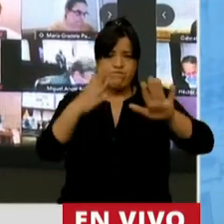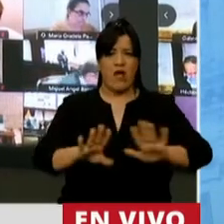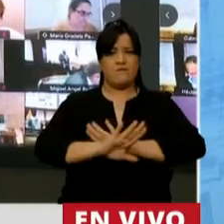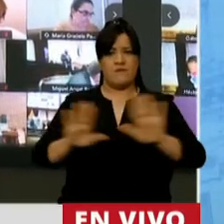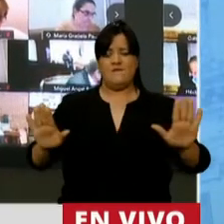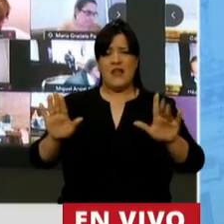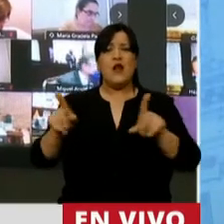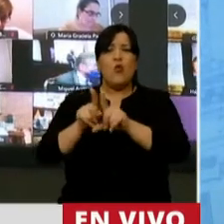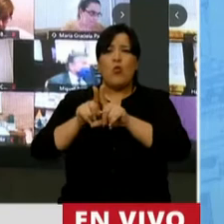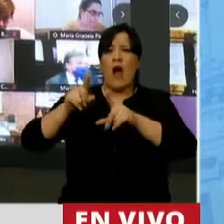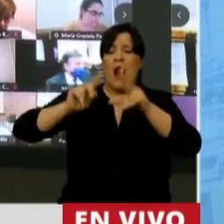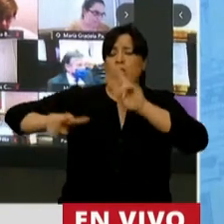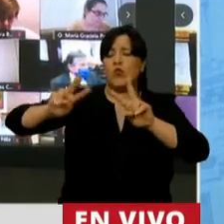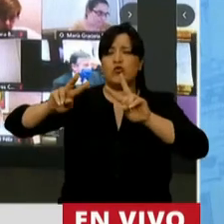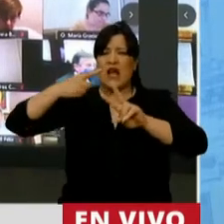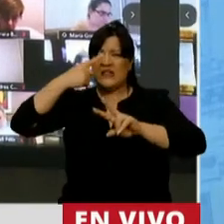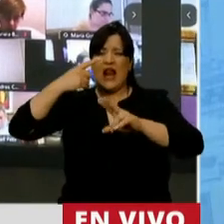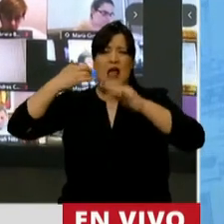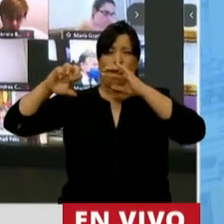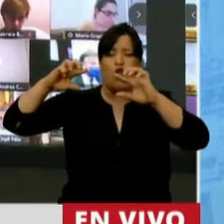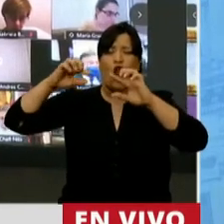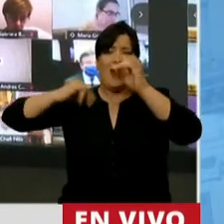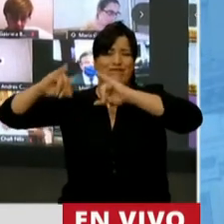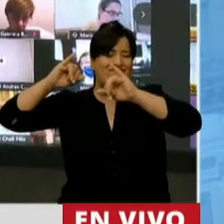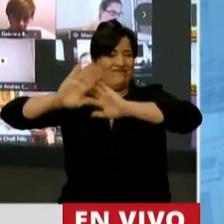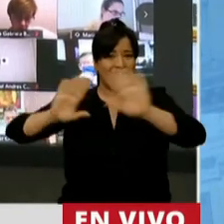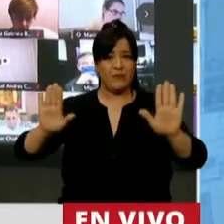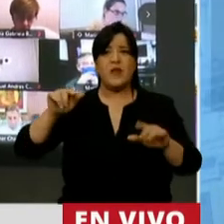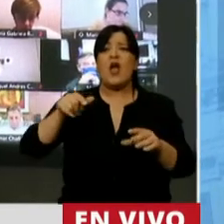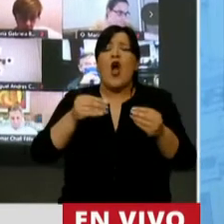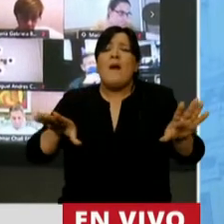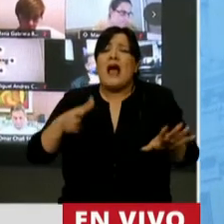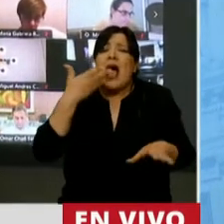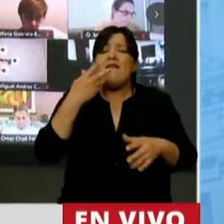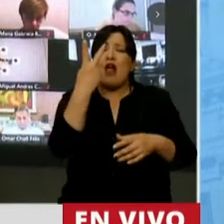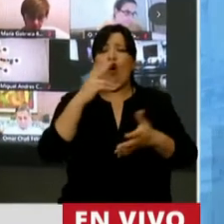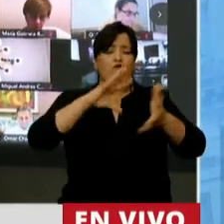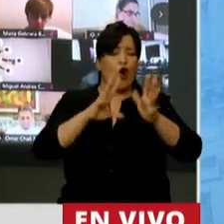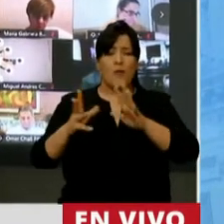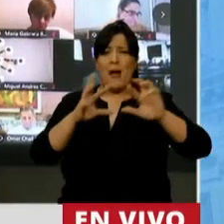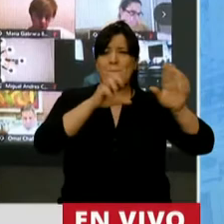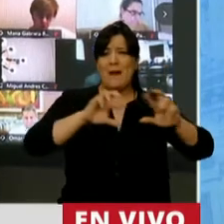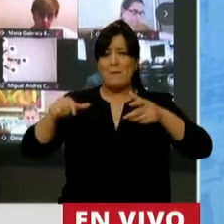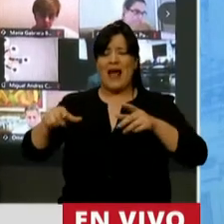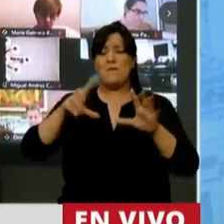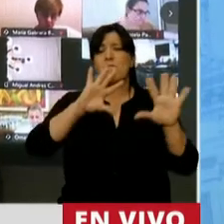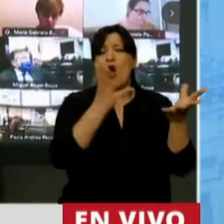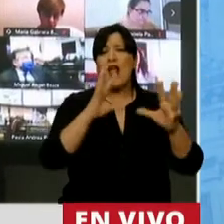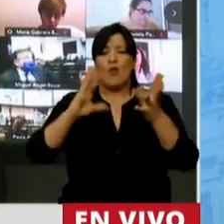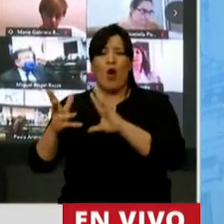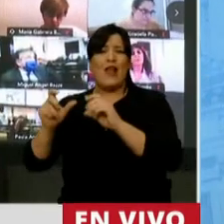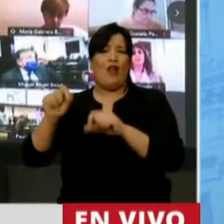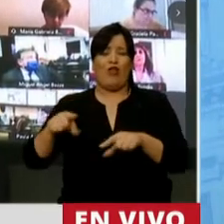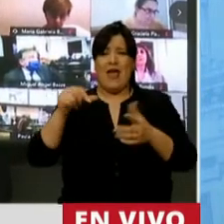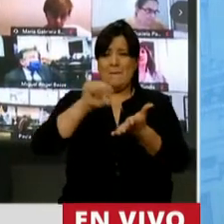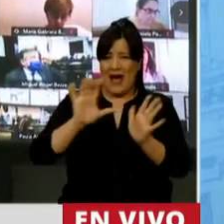más. Y algunos se preguntarán quizás por qué comienzo estas palabras hablando de dos modelos de país que hoy permanecen en pugna. Y lo hago